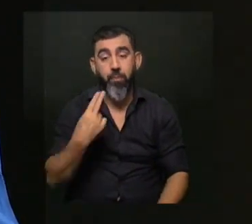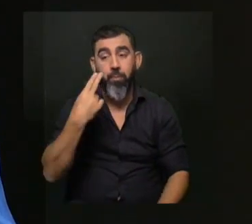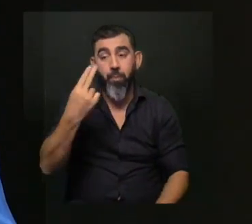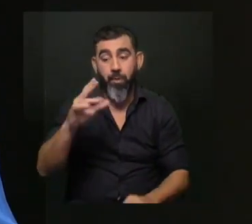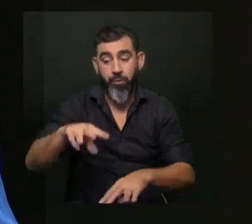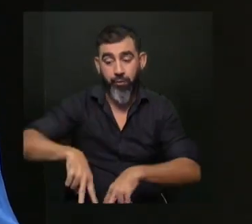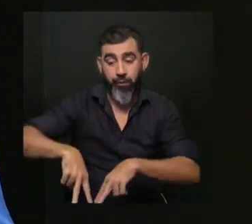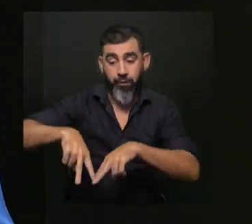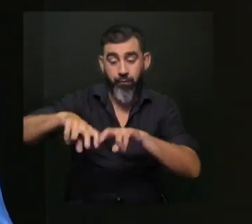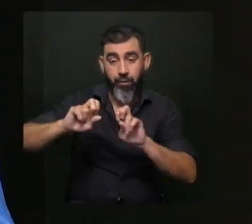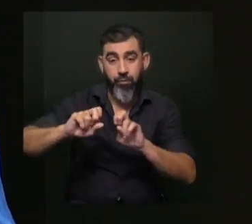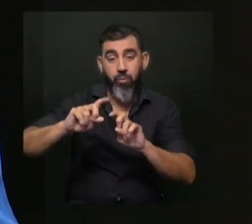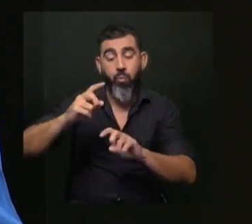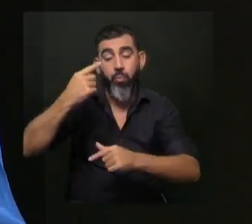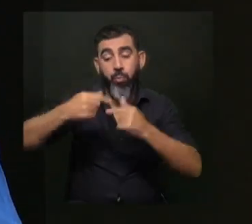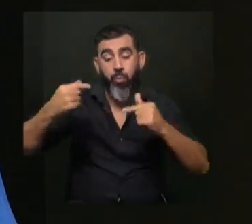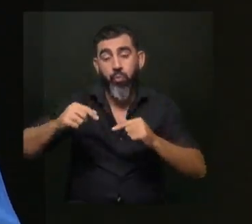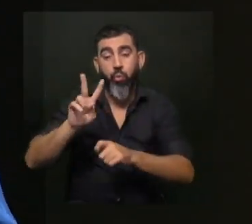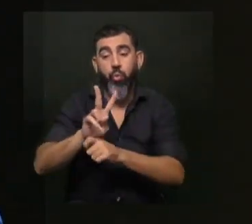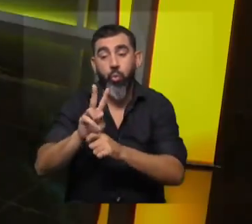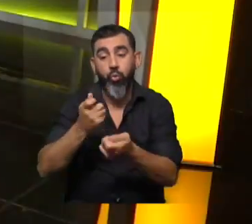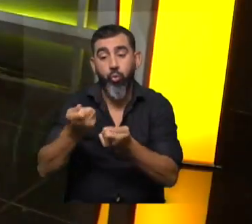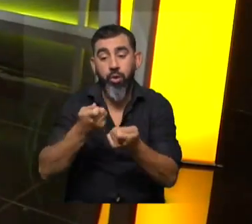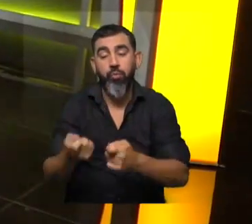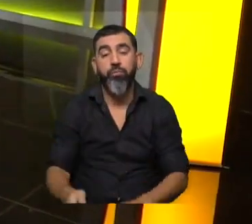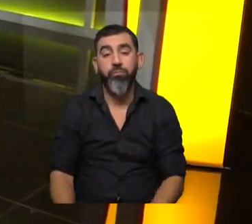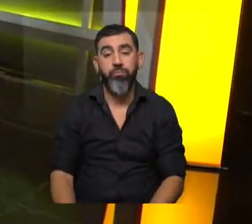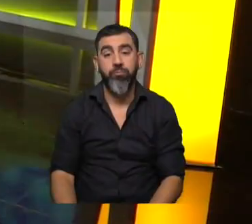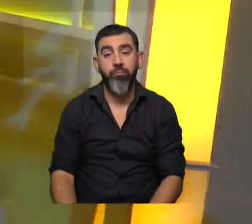estas investigaciones con un producto regulado. Lo vemos.